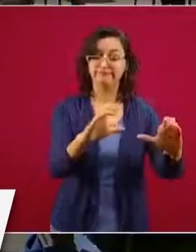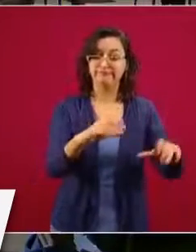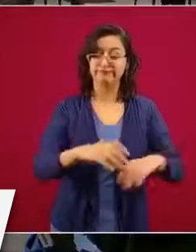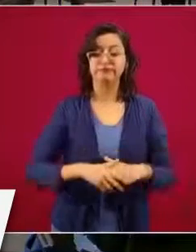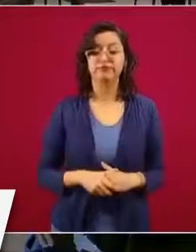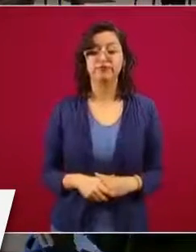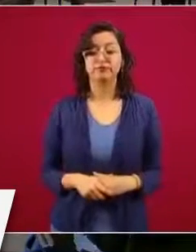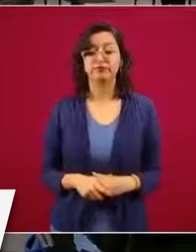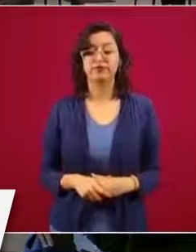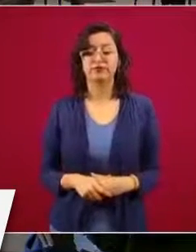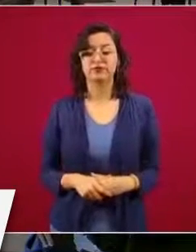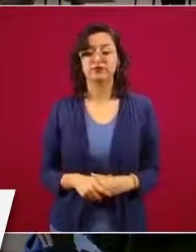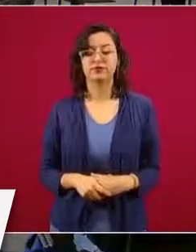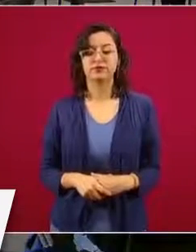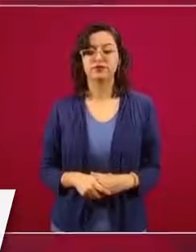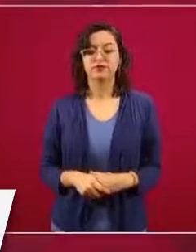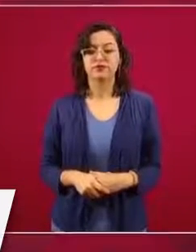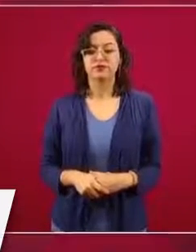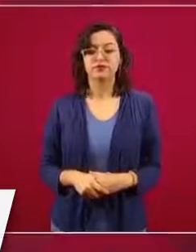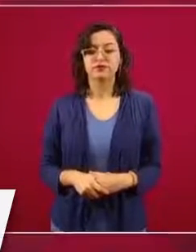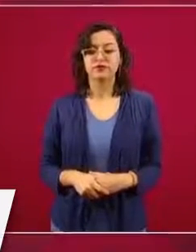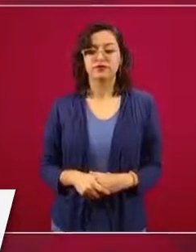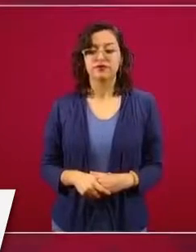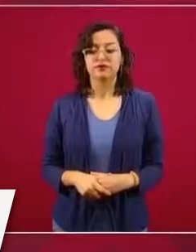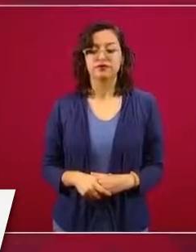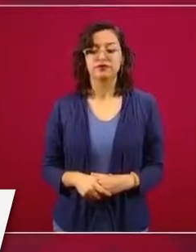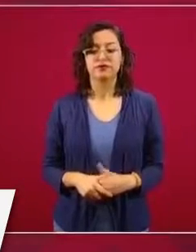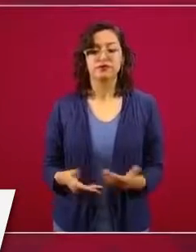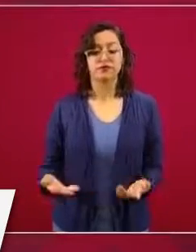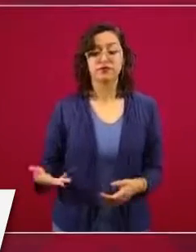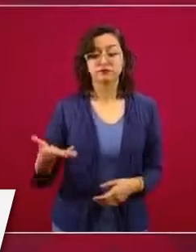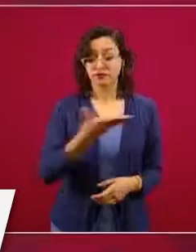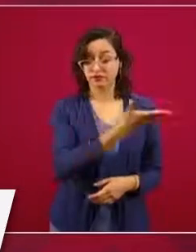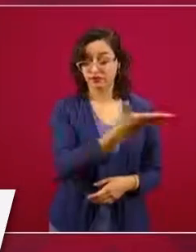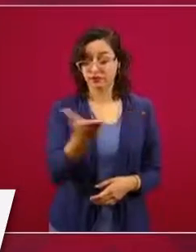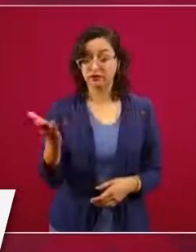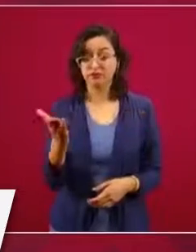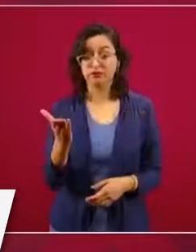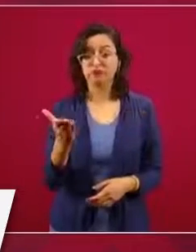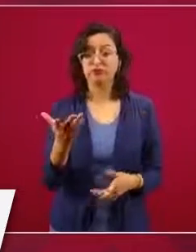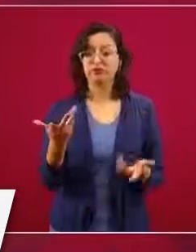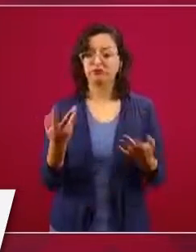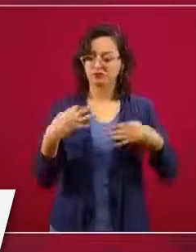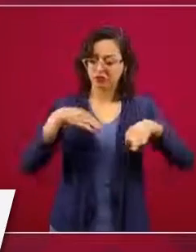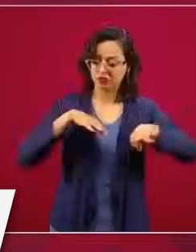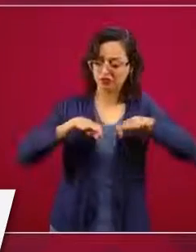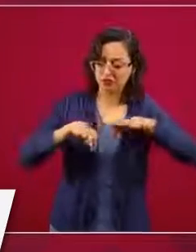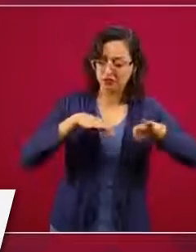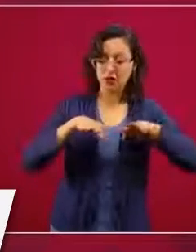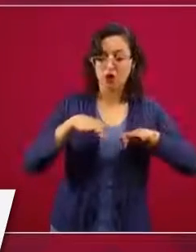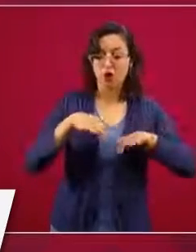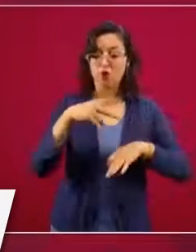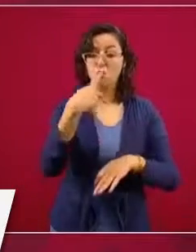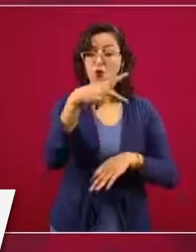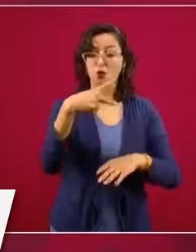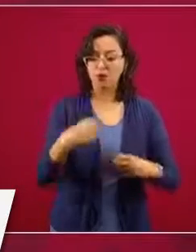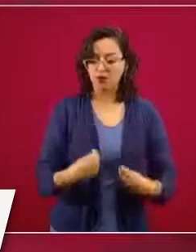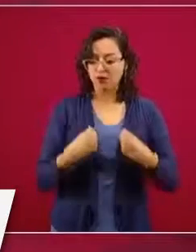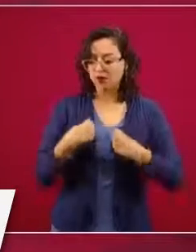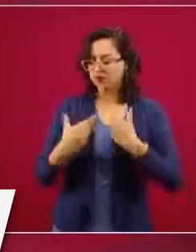Este grupo de personas han honrado su vida gracias a su vocación para servir a los demás,